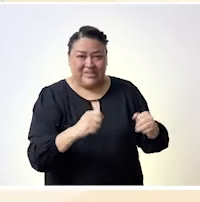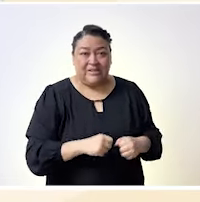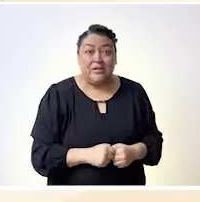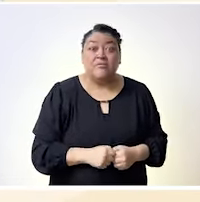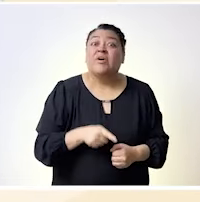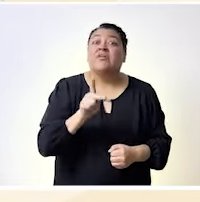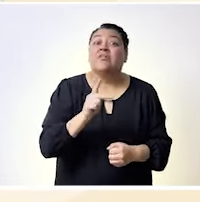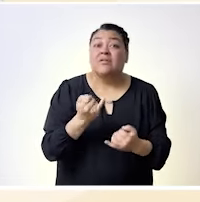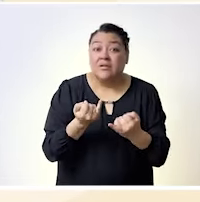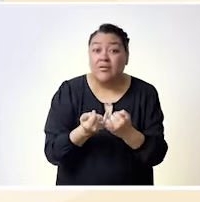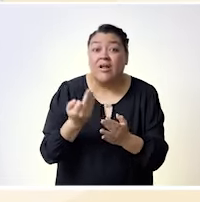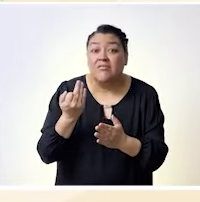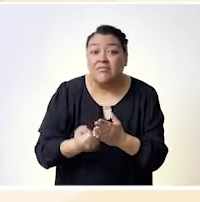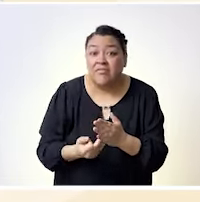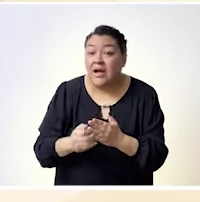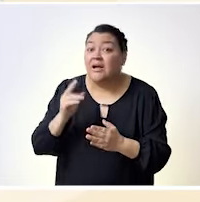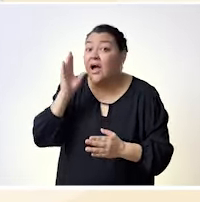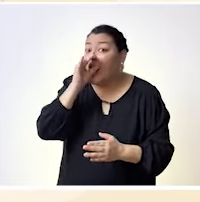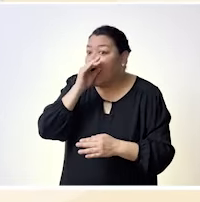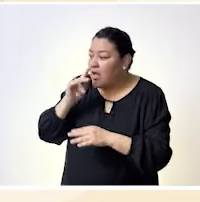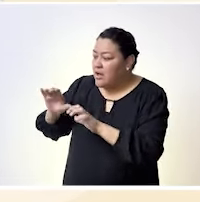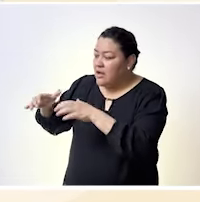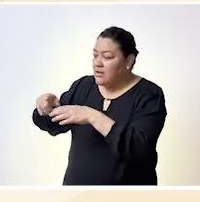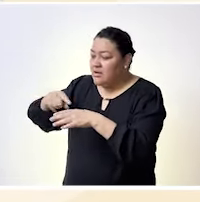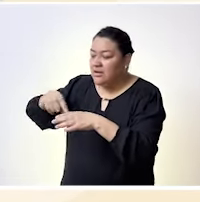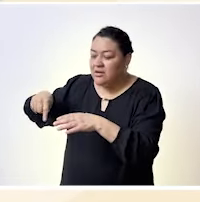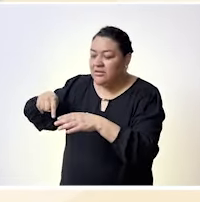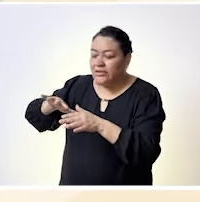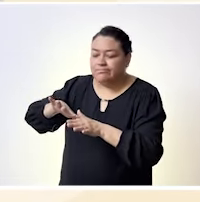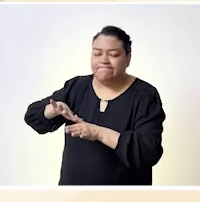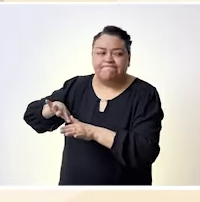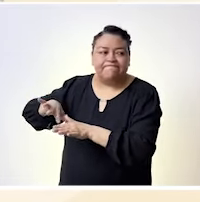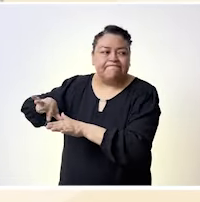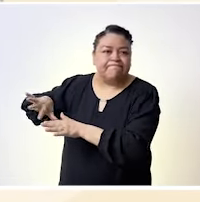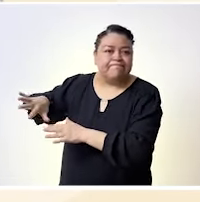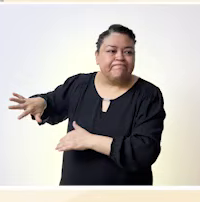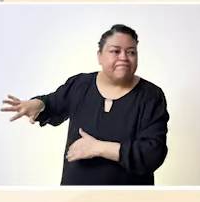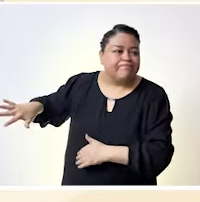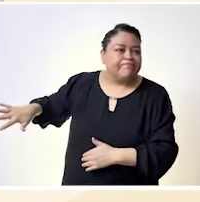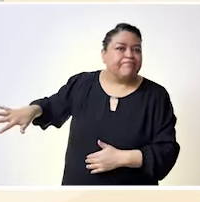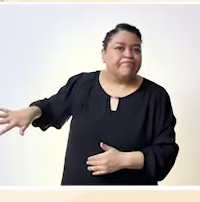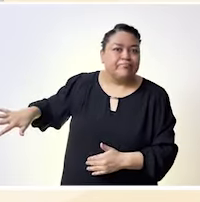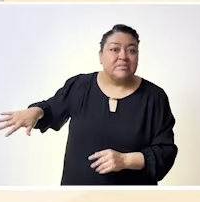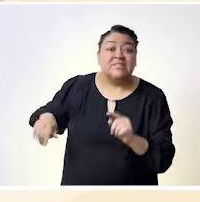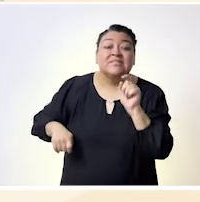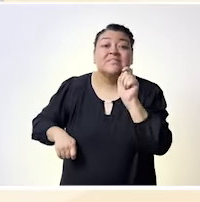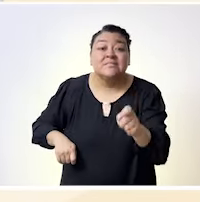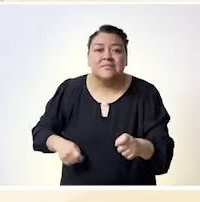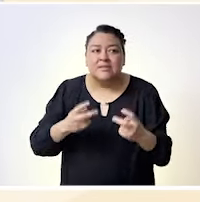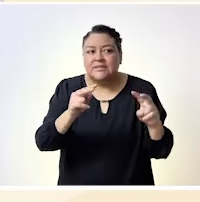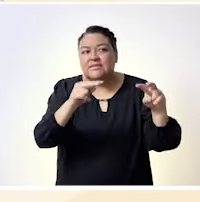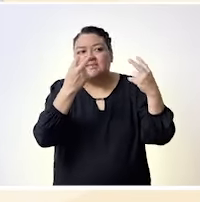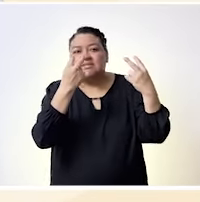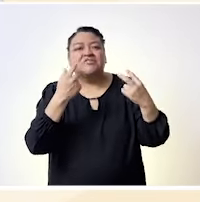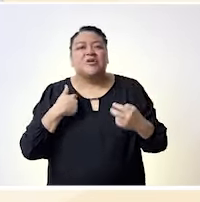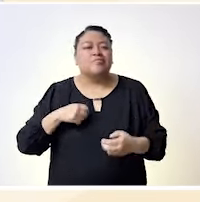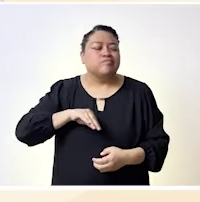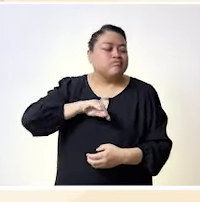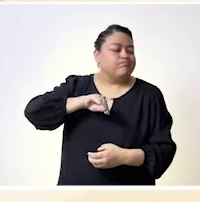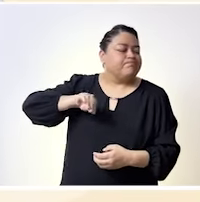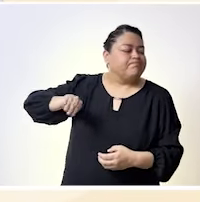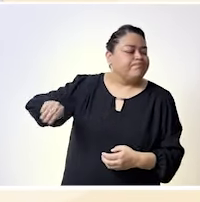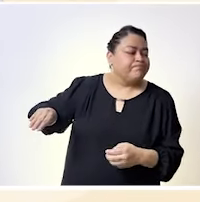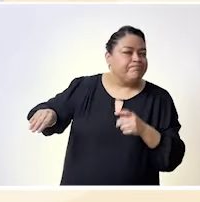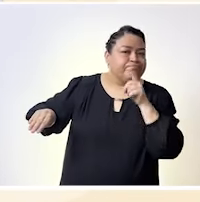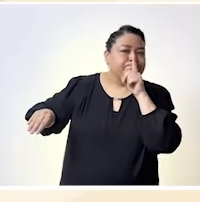supuesto, sufrimos hasta triple discriminación, por ser mujeres, ¿no?, por ser afrodescendientes, y en su gran